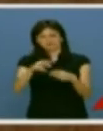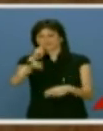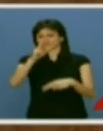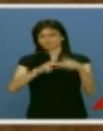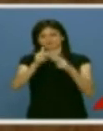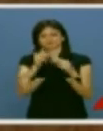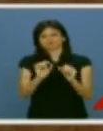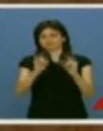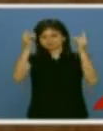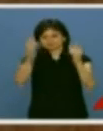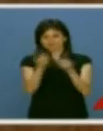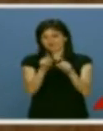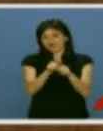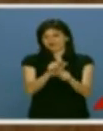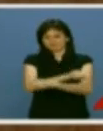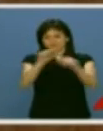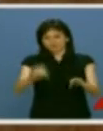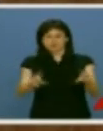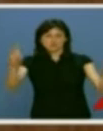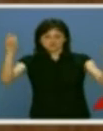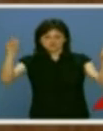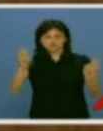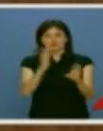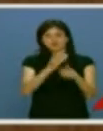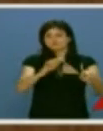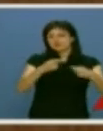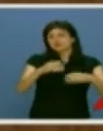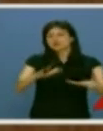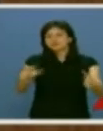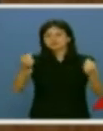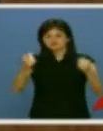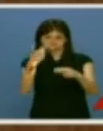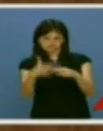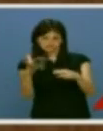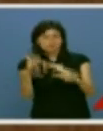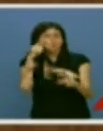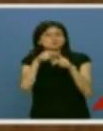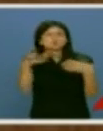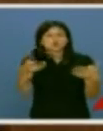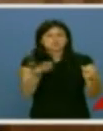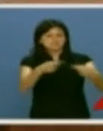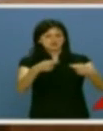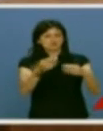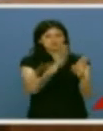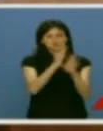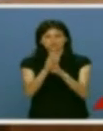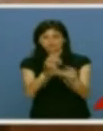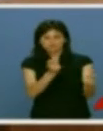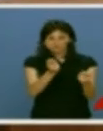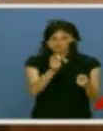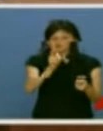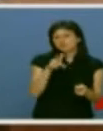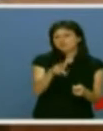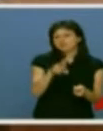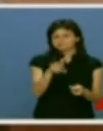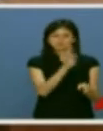basado en la democracia, con una economía de mercado, pero con un poder político cuyo fin era controlar ese mercado y garantizar una serie